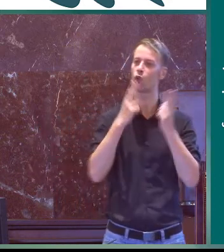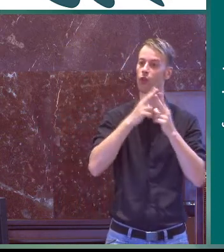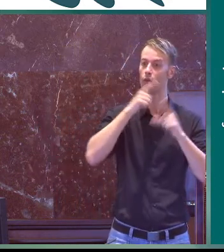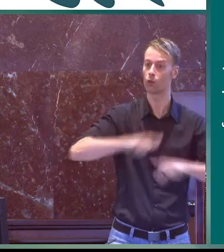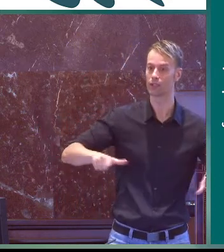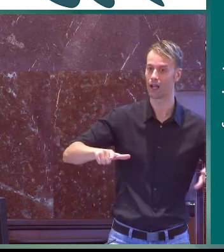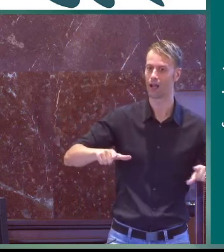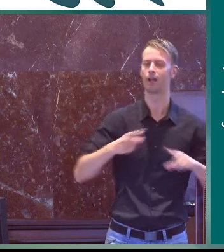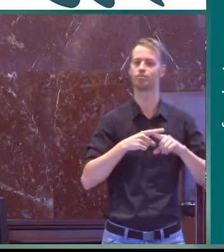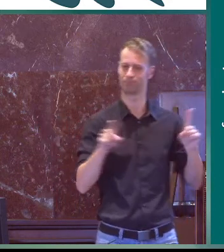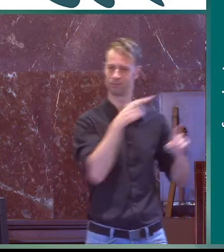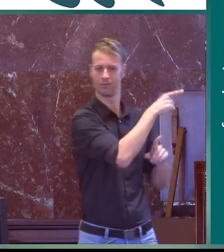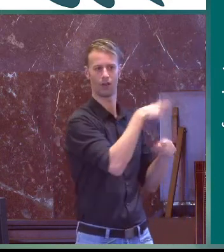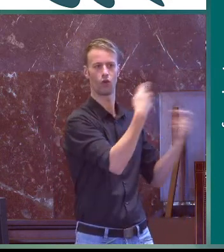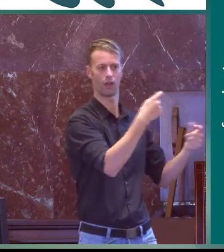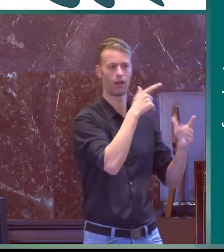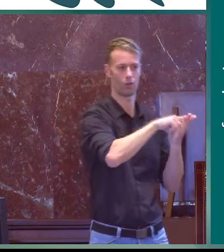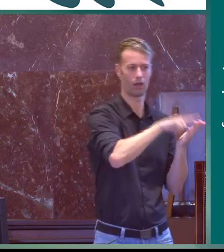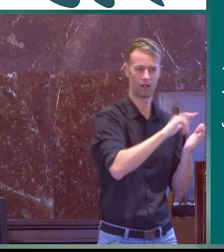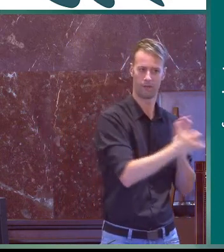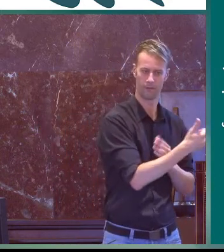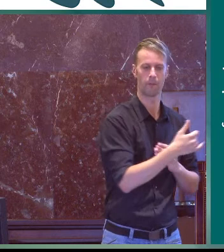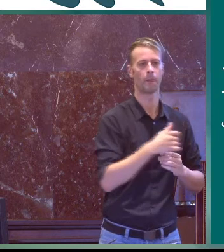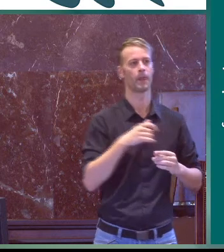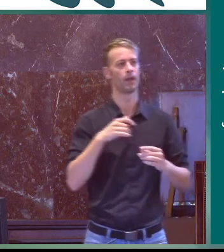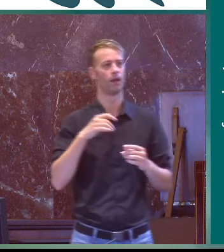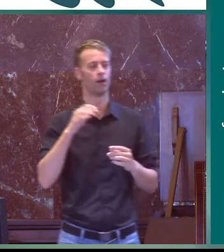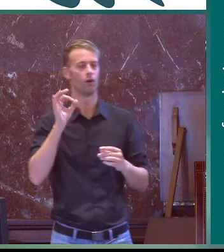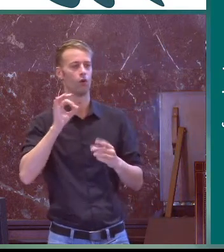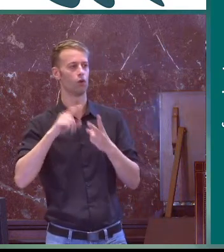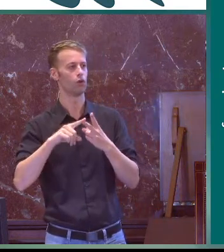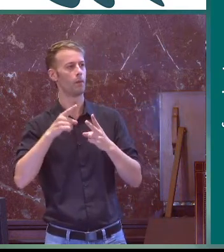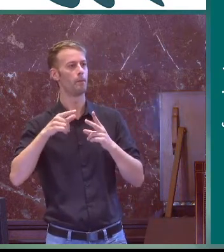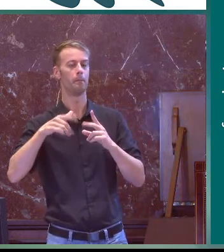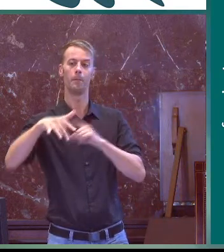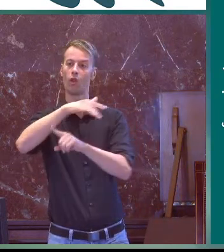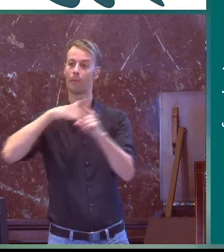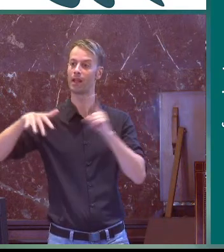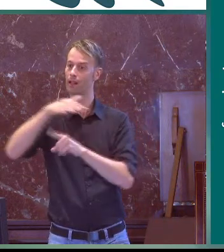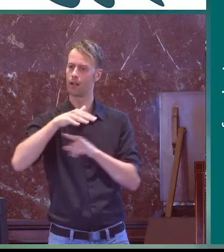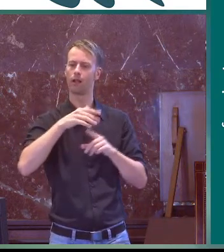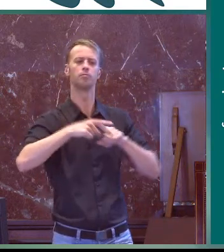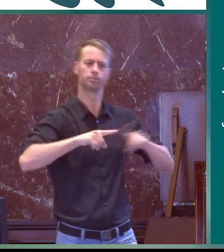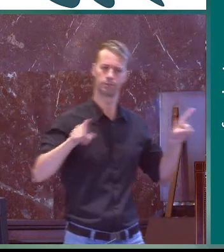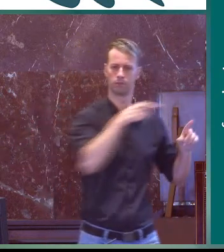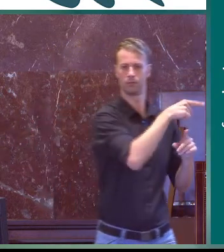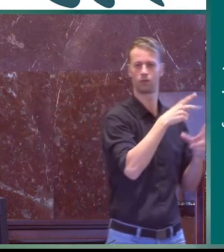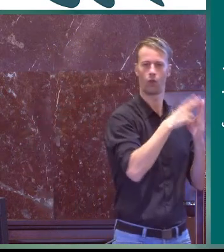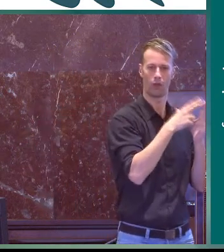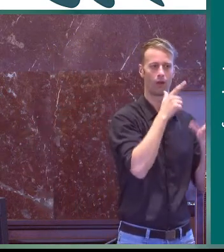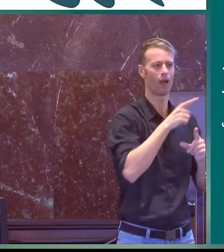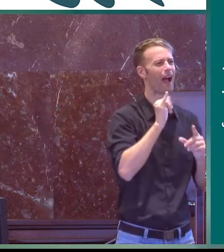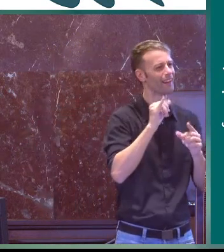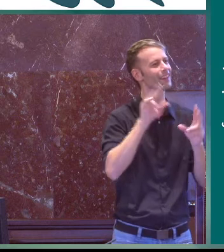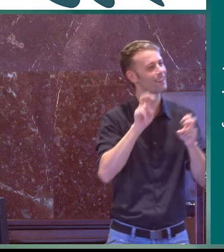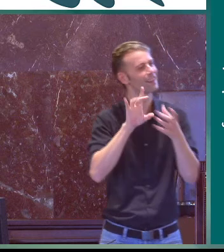diferencia es que la sociolingüística es diferente a la ecología es totalmente distinto los